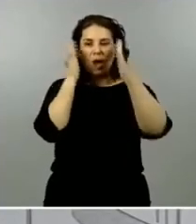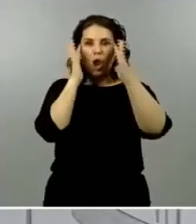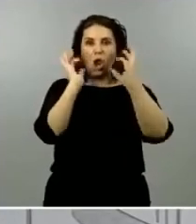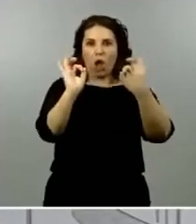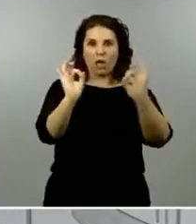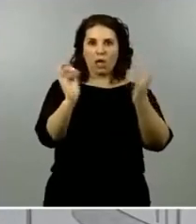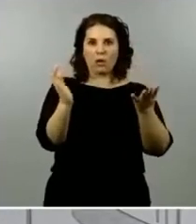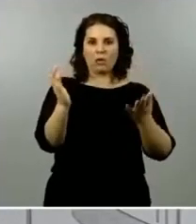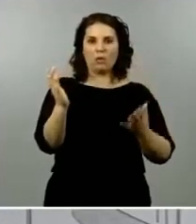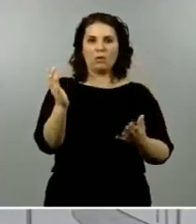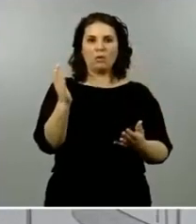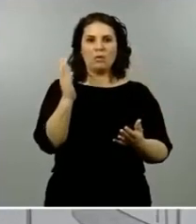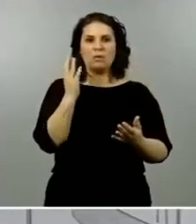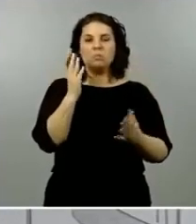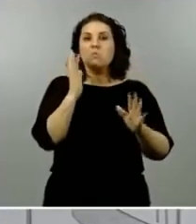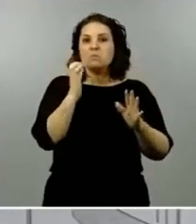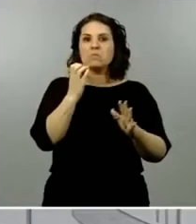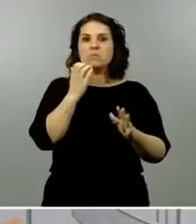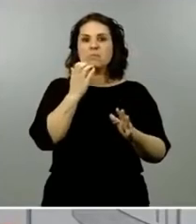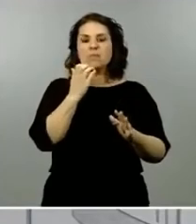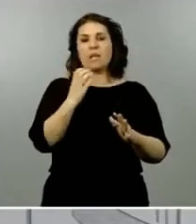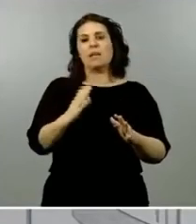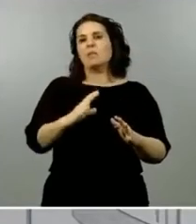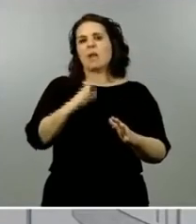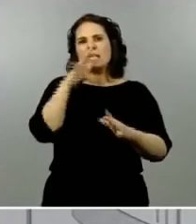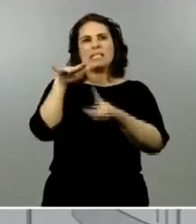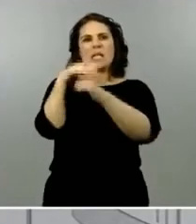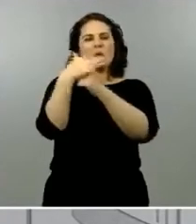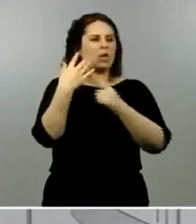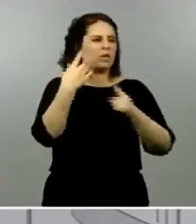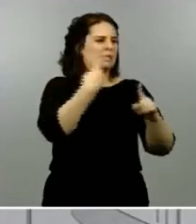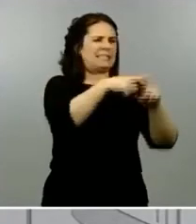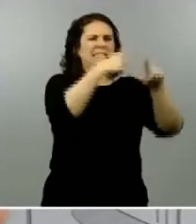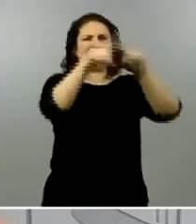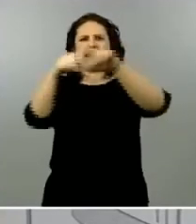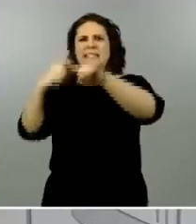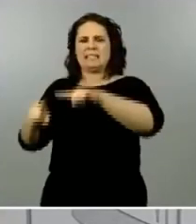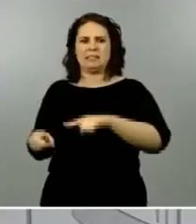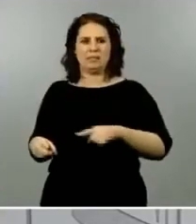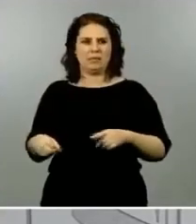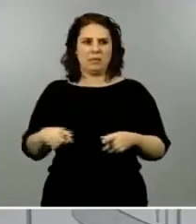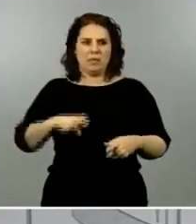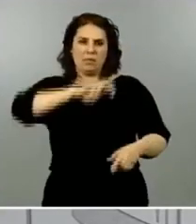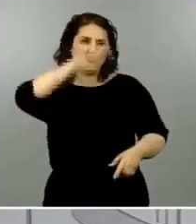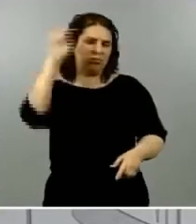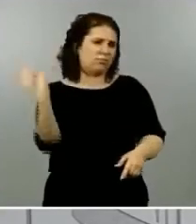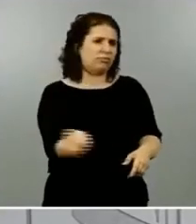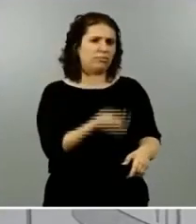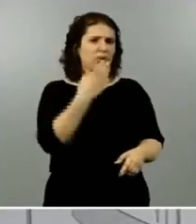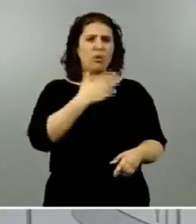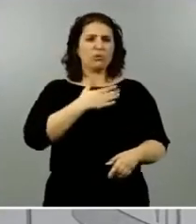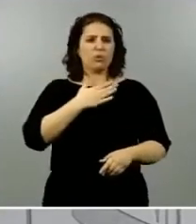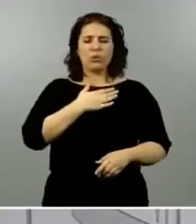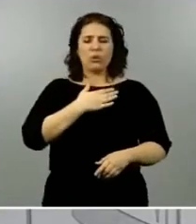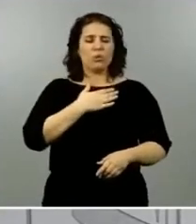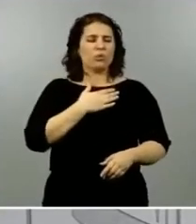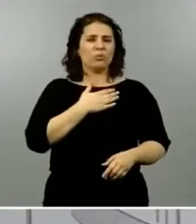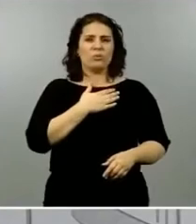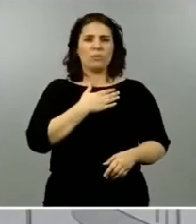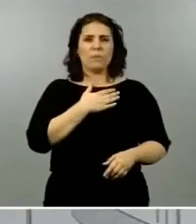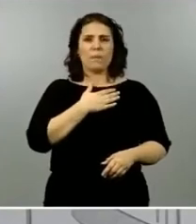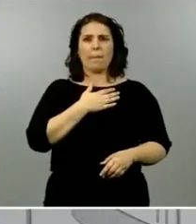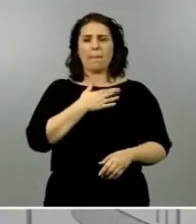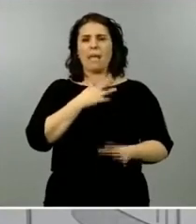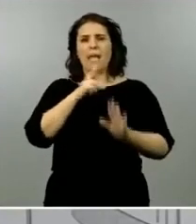lógicamente la casuística es infinita nosotros no aspiramos a lógicamente pues regular cada